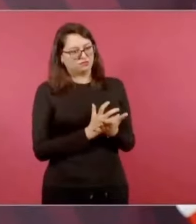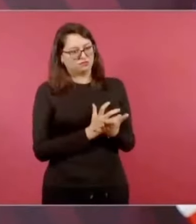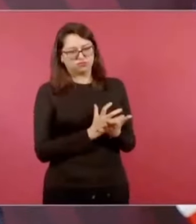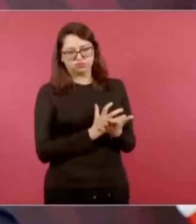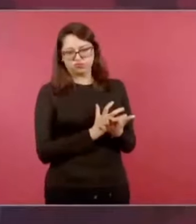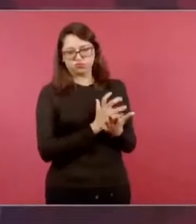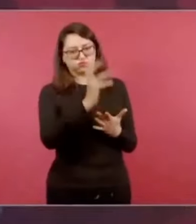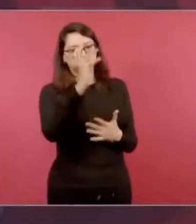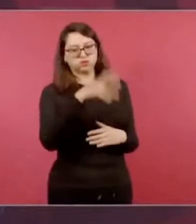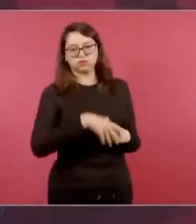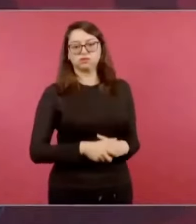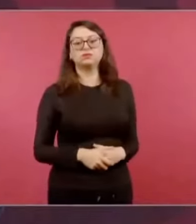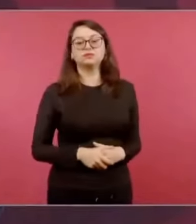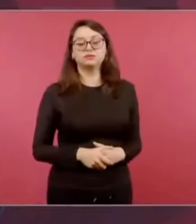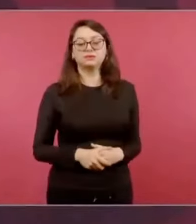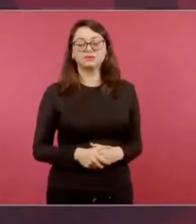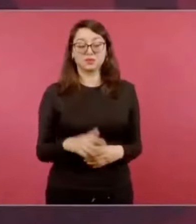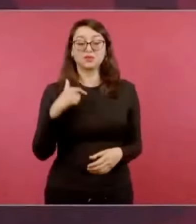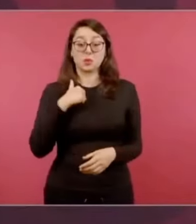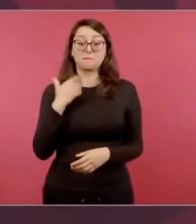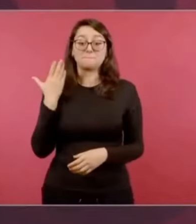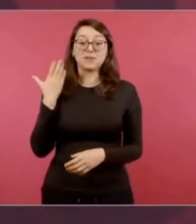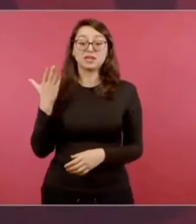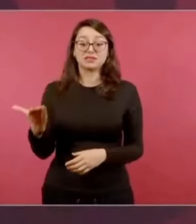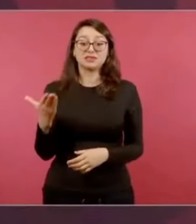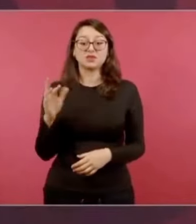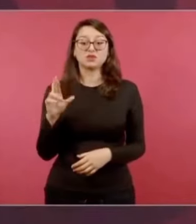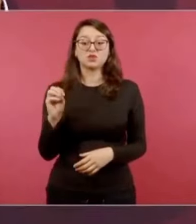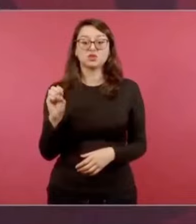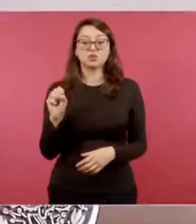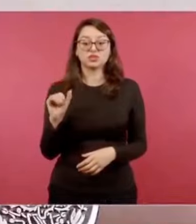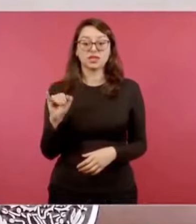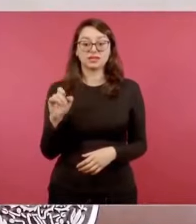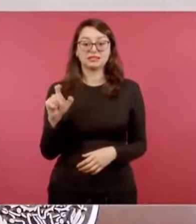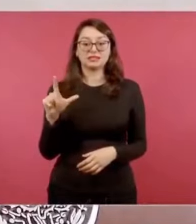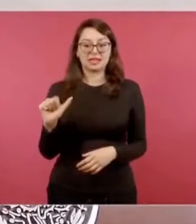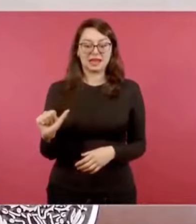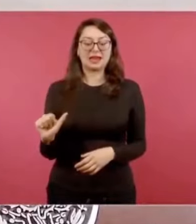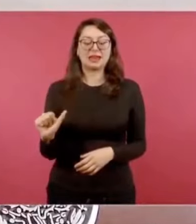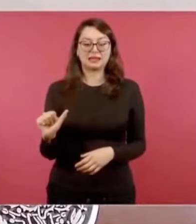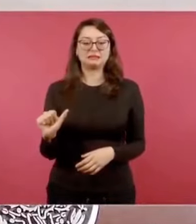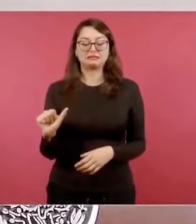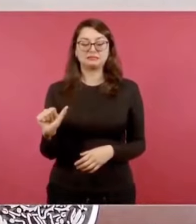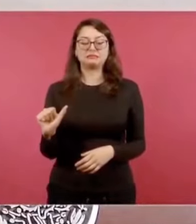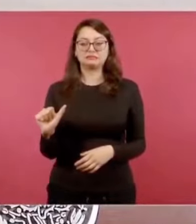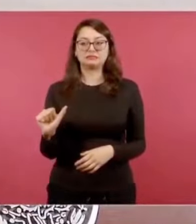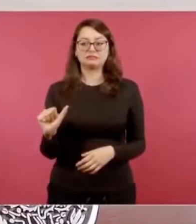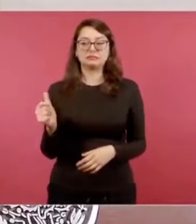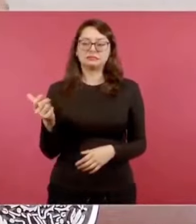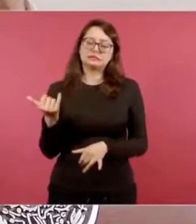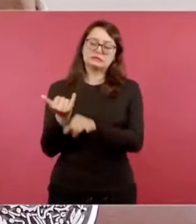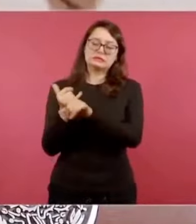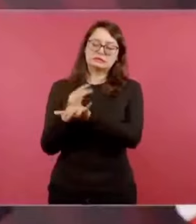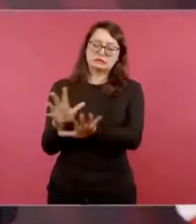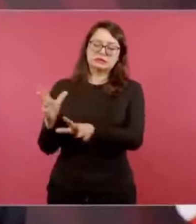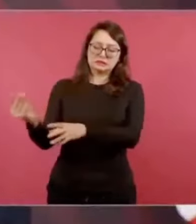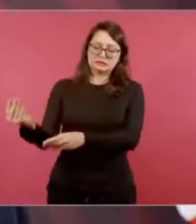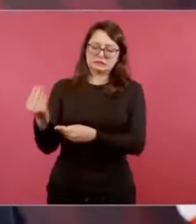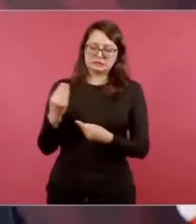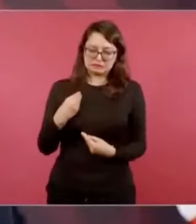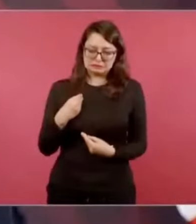doloroso, además no es un asunto